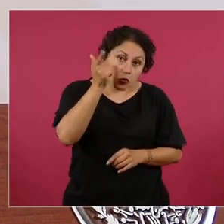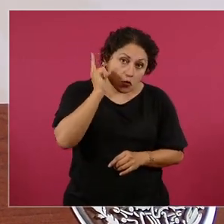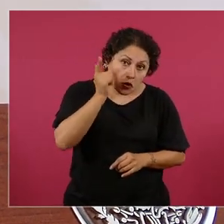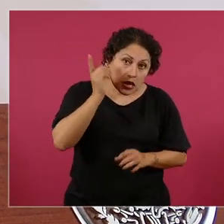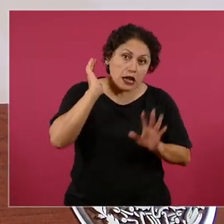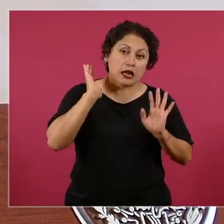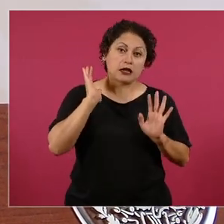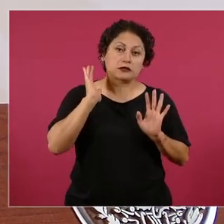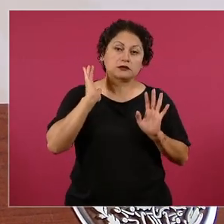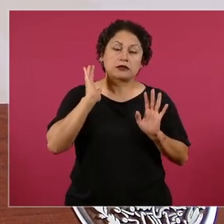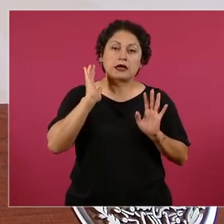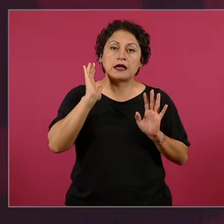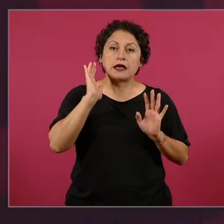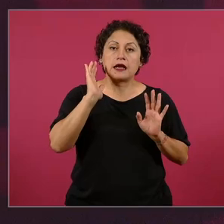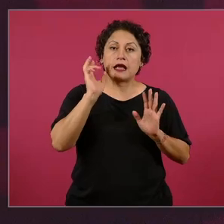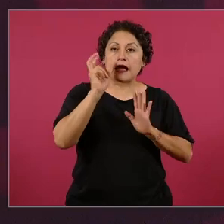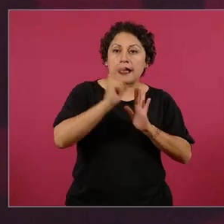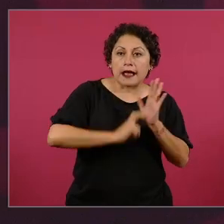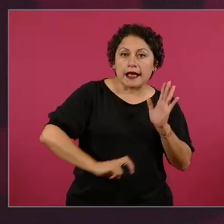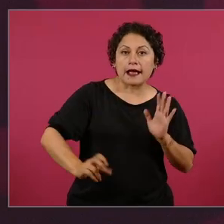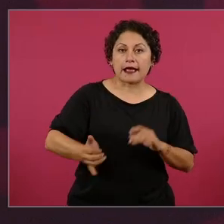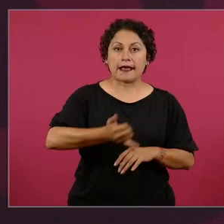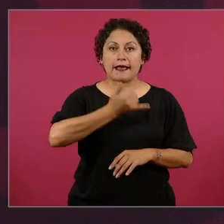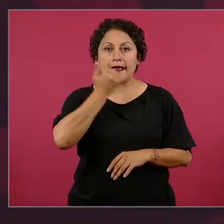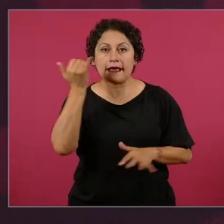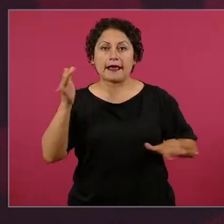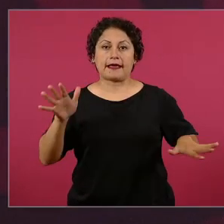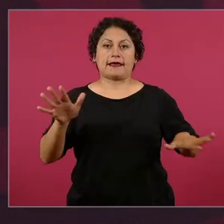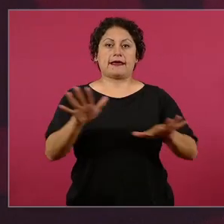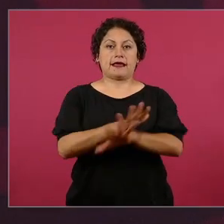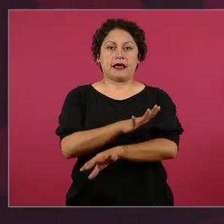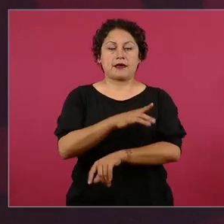ratificación de que van a ser respetos